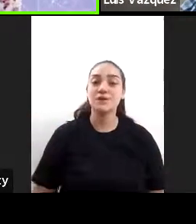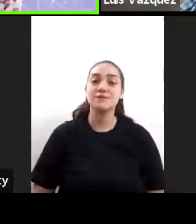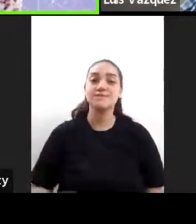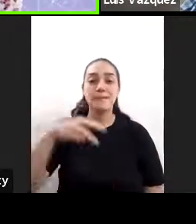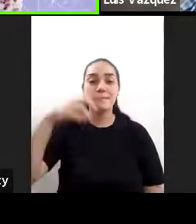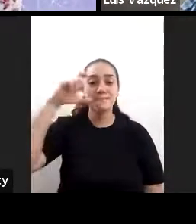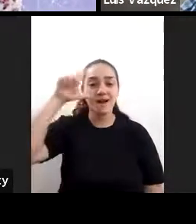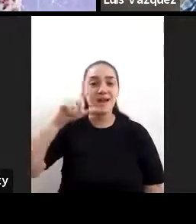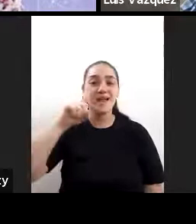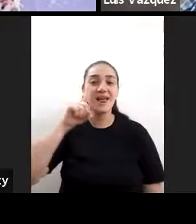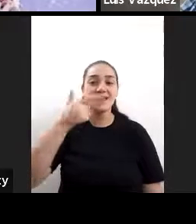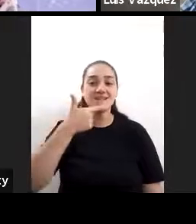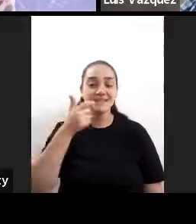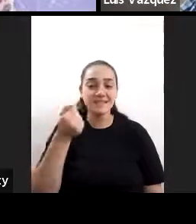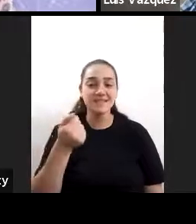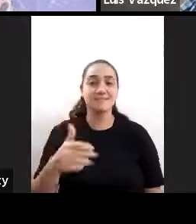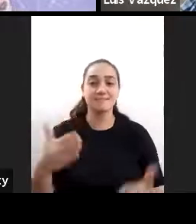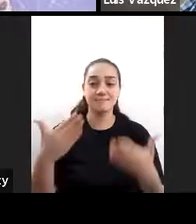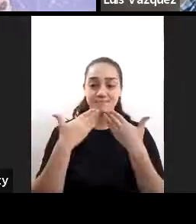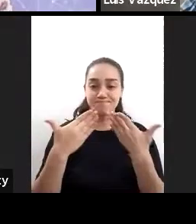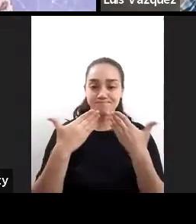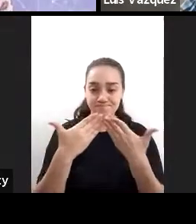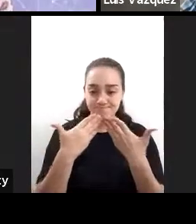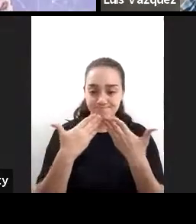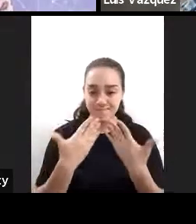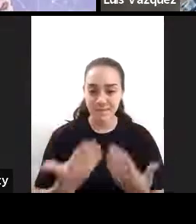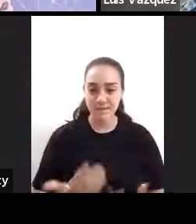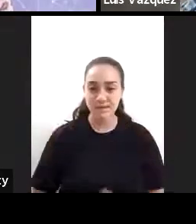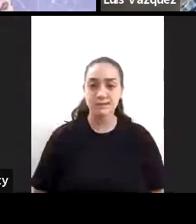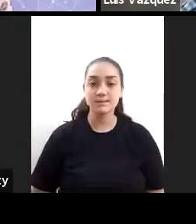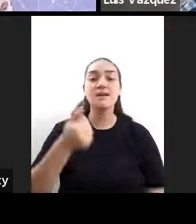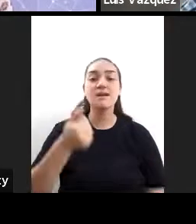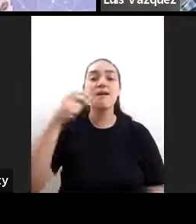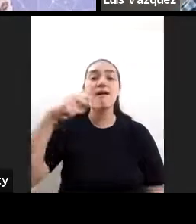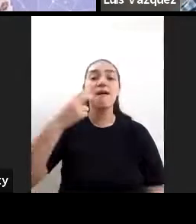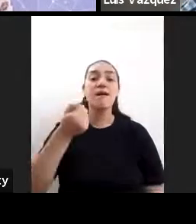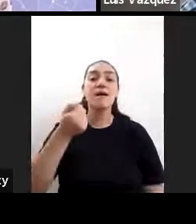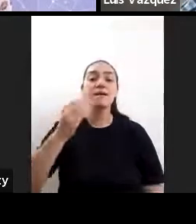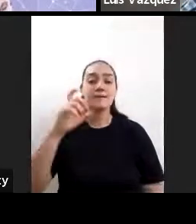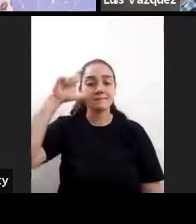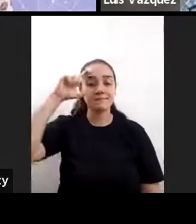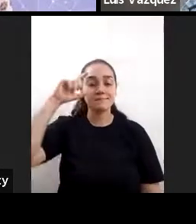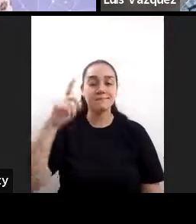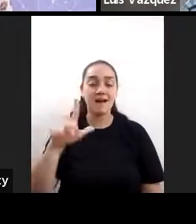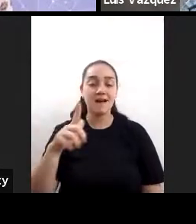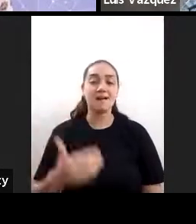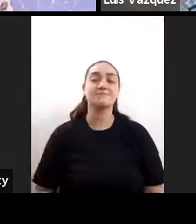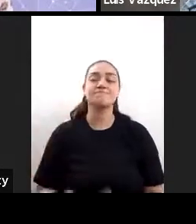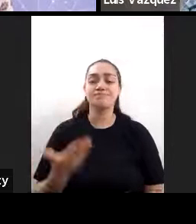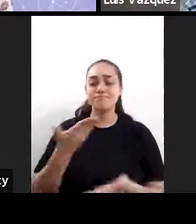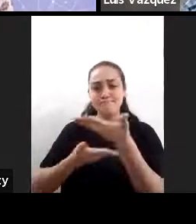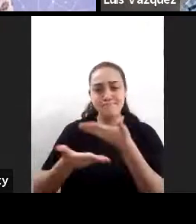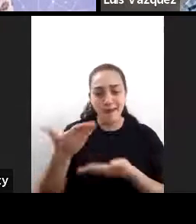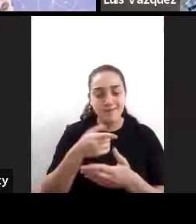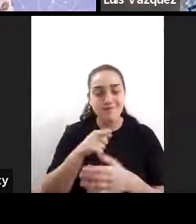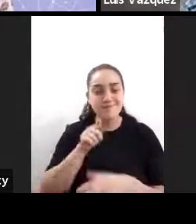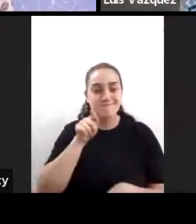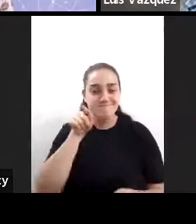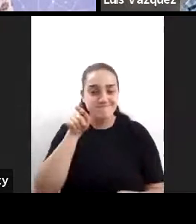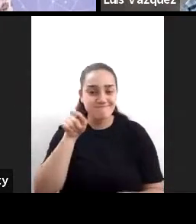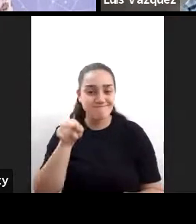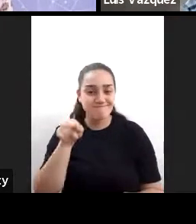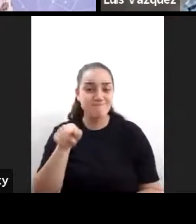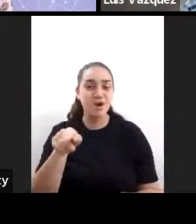bueno muchísimas gracias Anabel un placer poder compartir con vos en esta certificación de